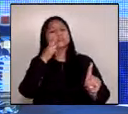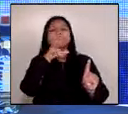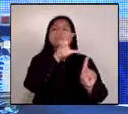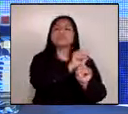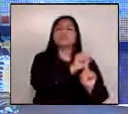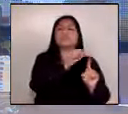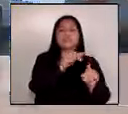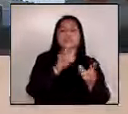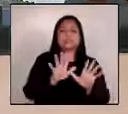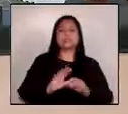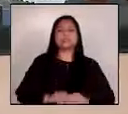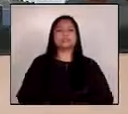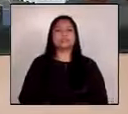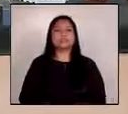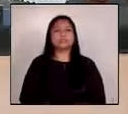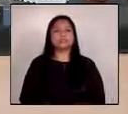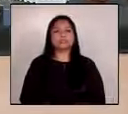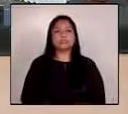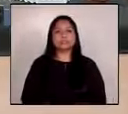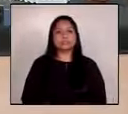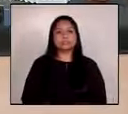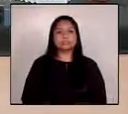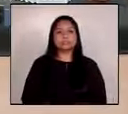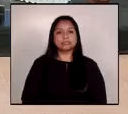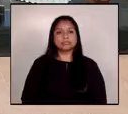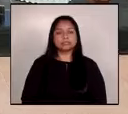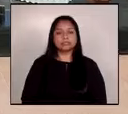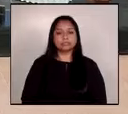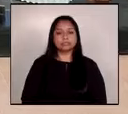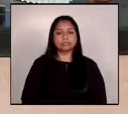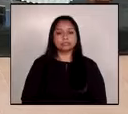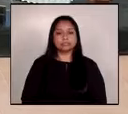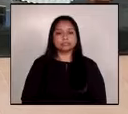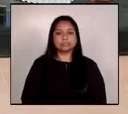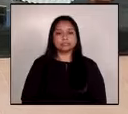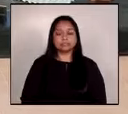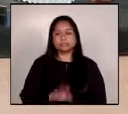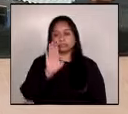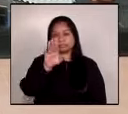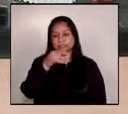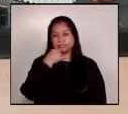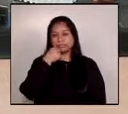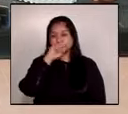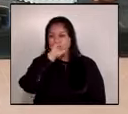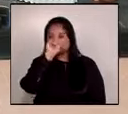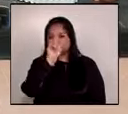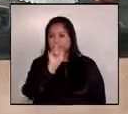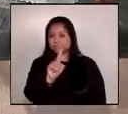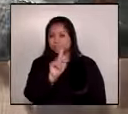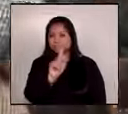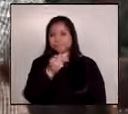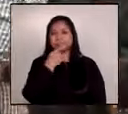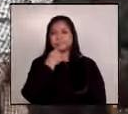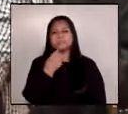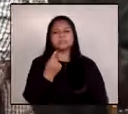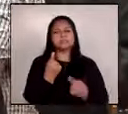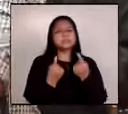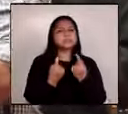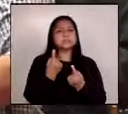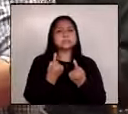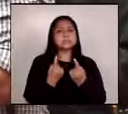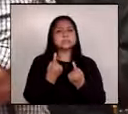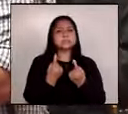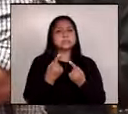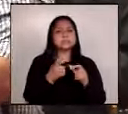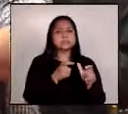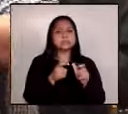pregunta del periodista Alistair Ramírez señor comisionado comisionado y otra pregunta como cuál va a ser la coordinación entonces